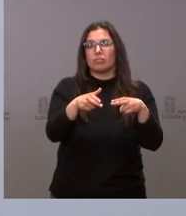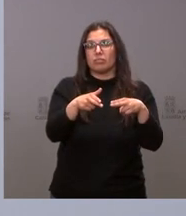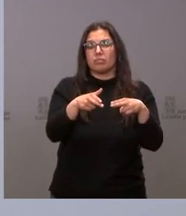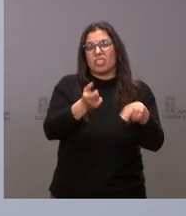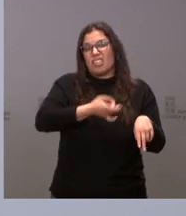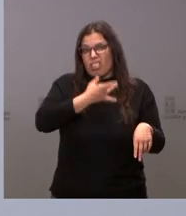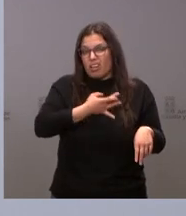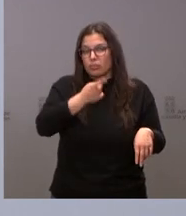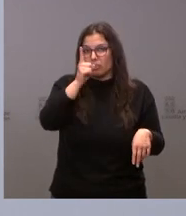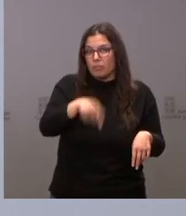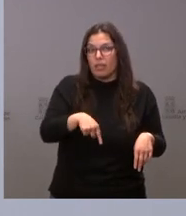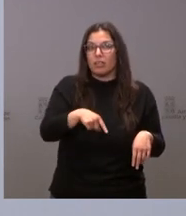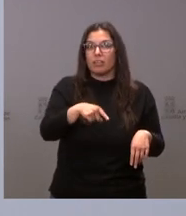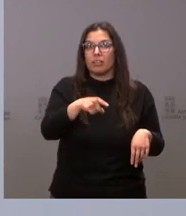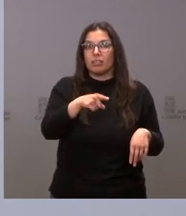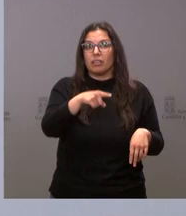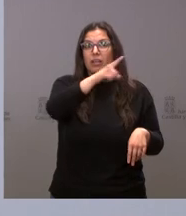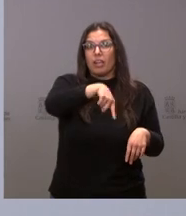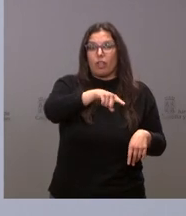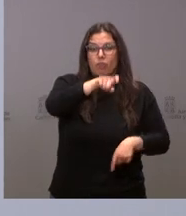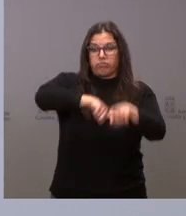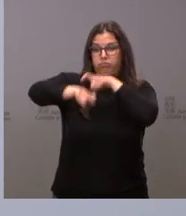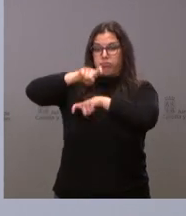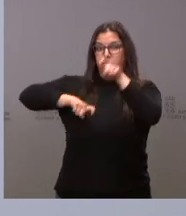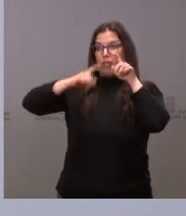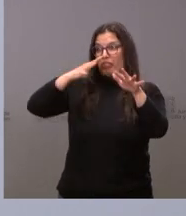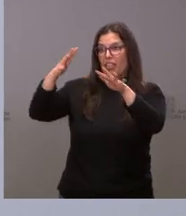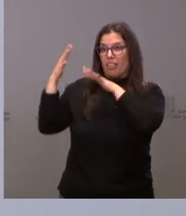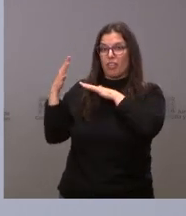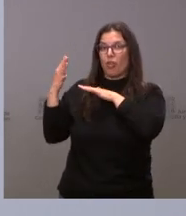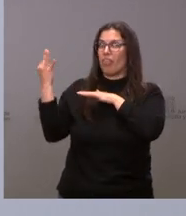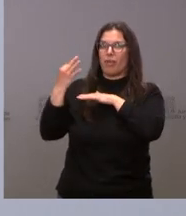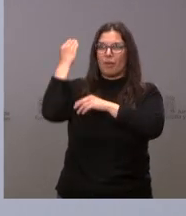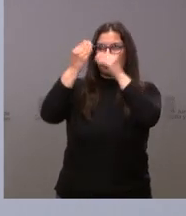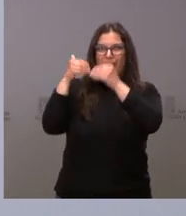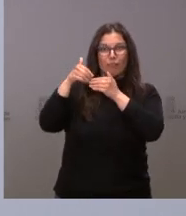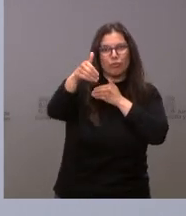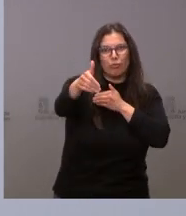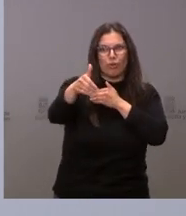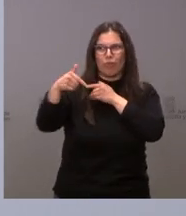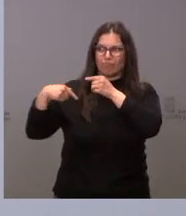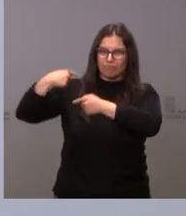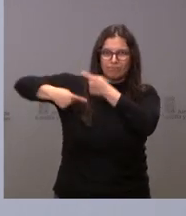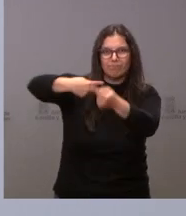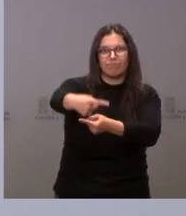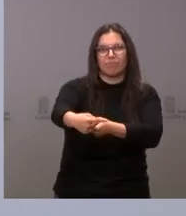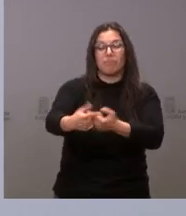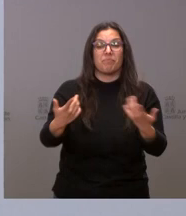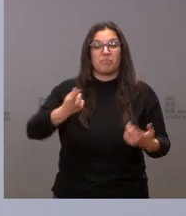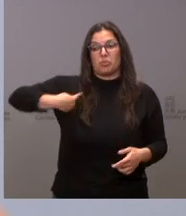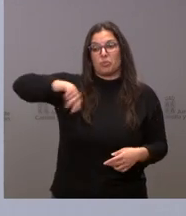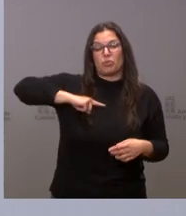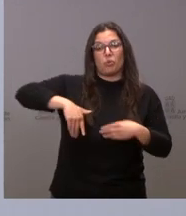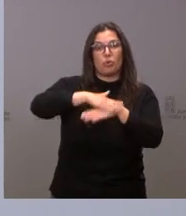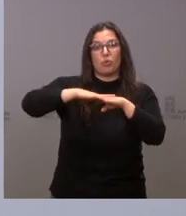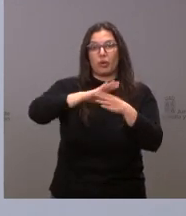sindicales vayan diez años atrás cuando lo que tenemos que hacer es mirar hacia adelante. desde luego el gobierno de Castilla